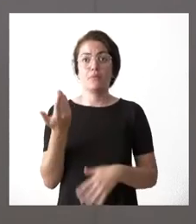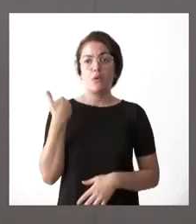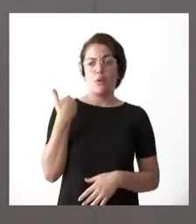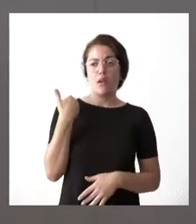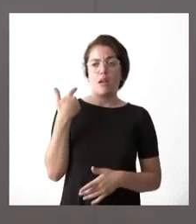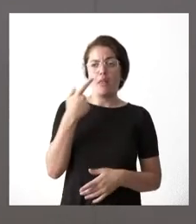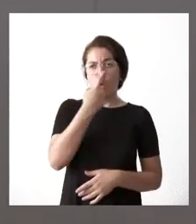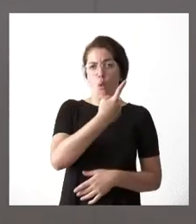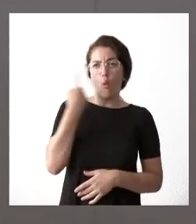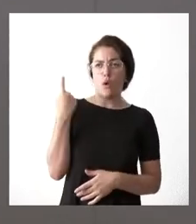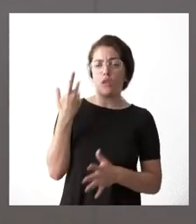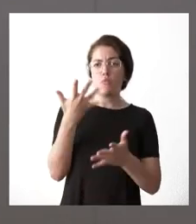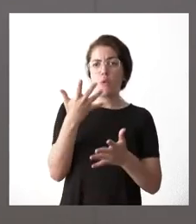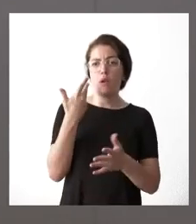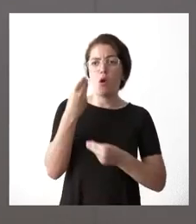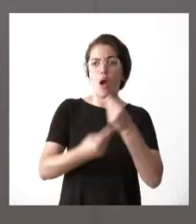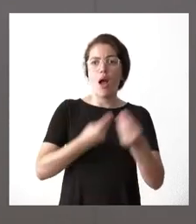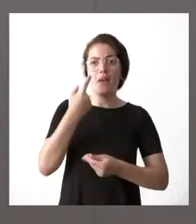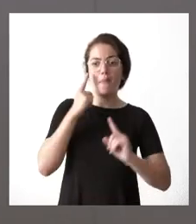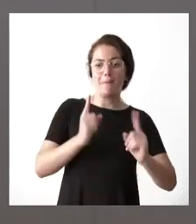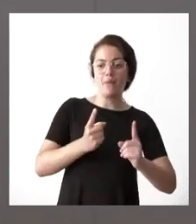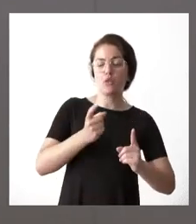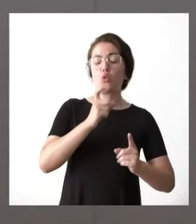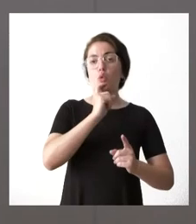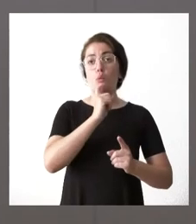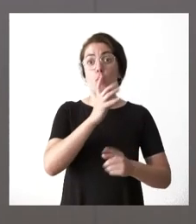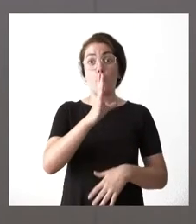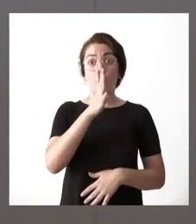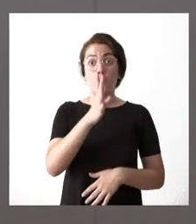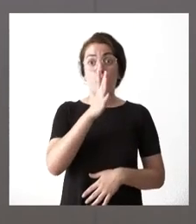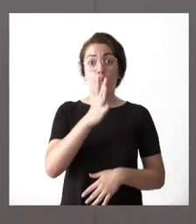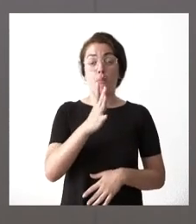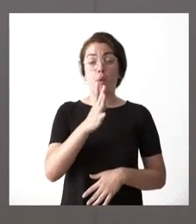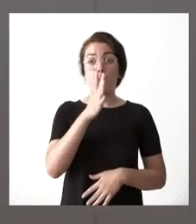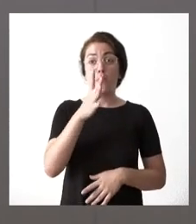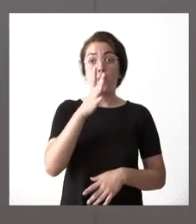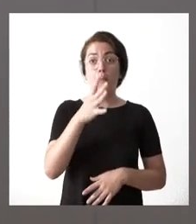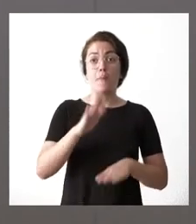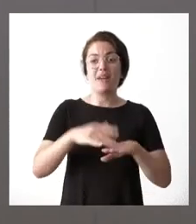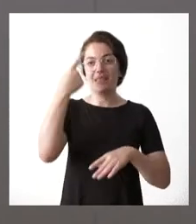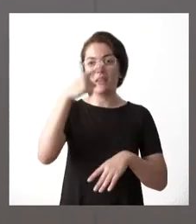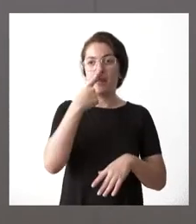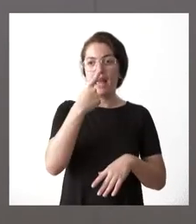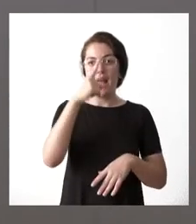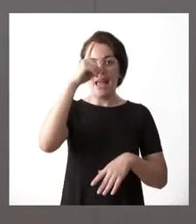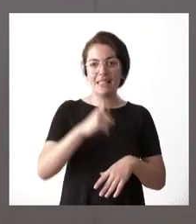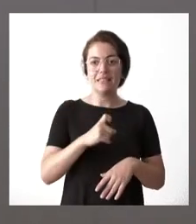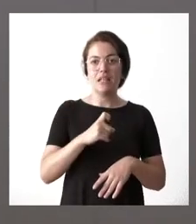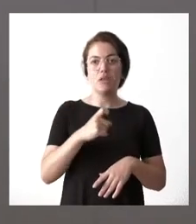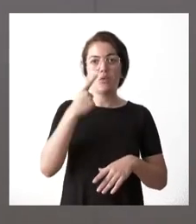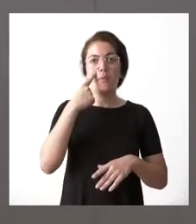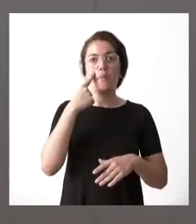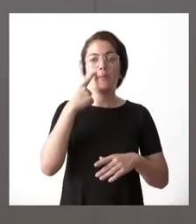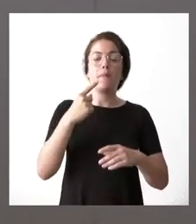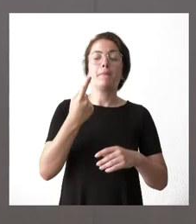casi un año como consecuencia del escenario macroeconómico para el año 2022 la previsión nuestra un crecimiento del 4,9